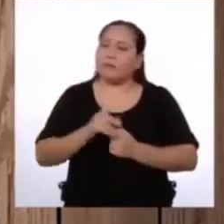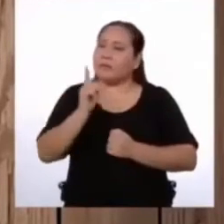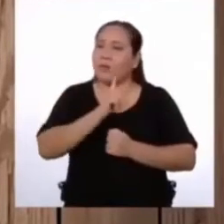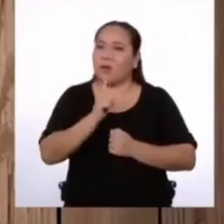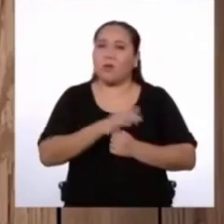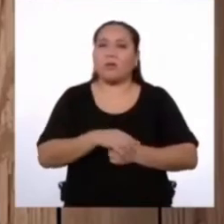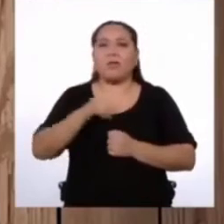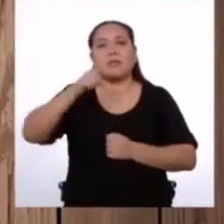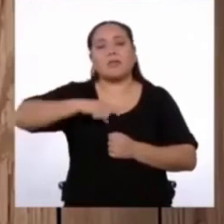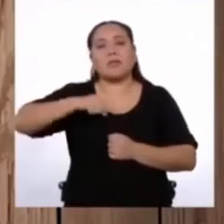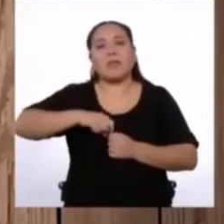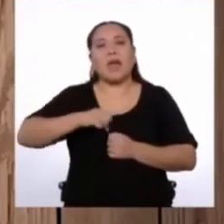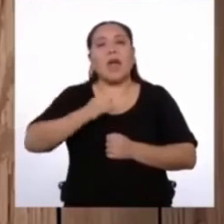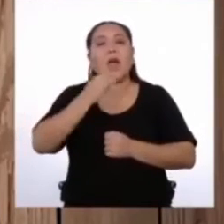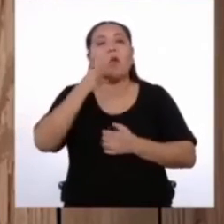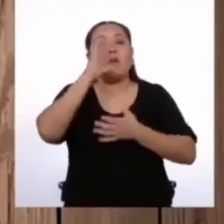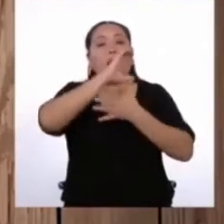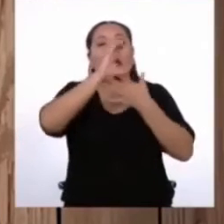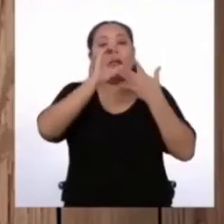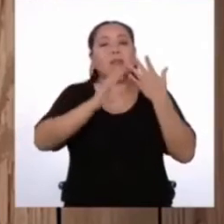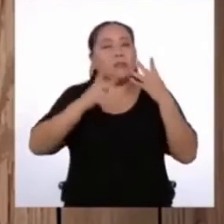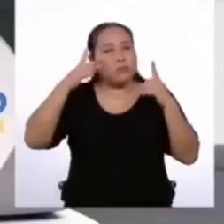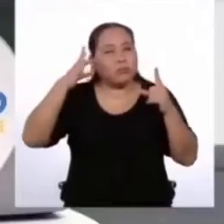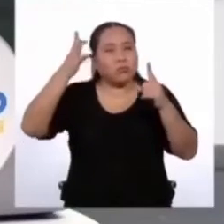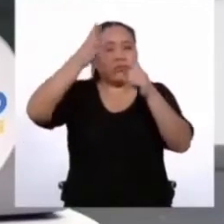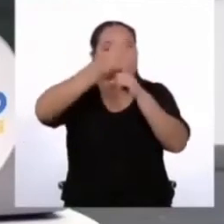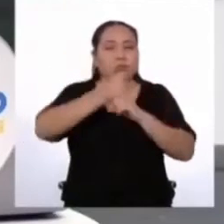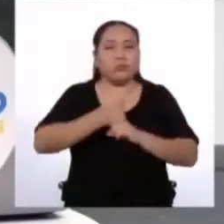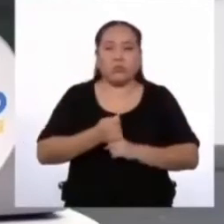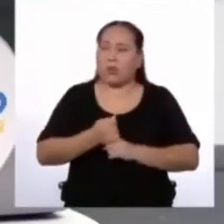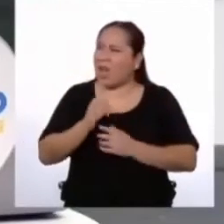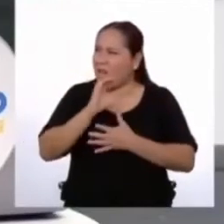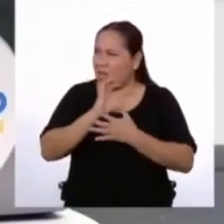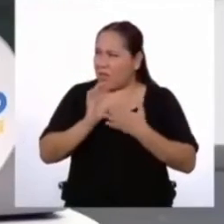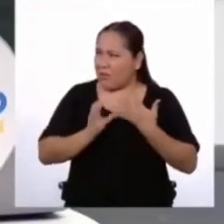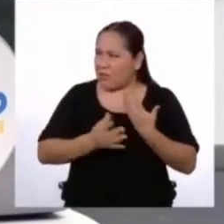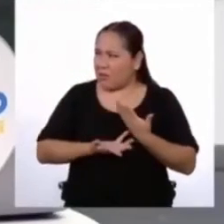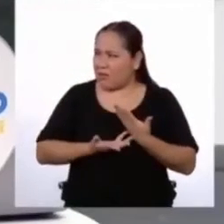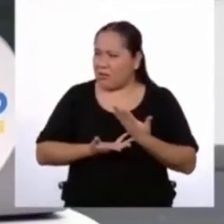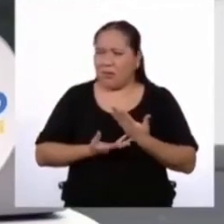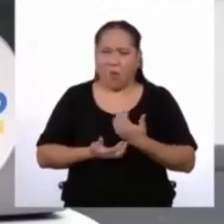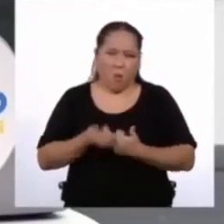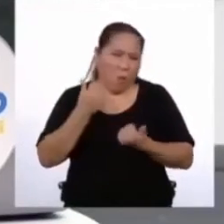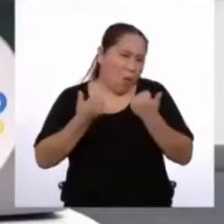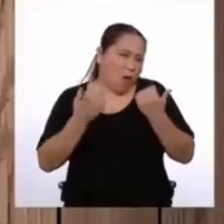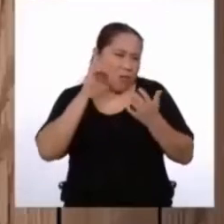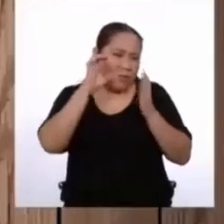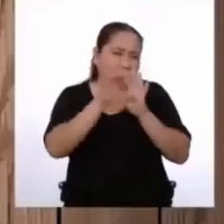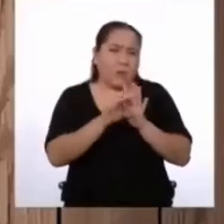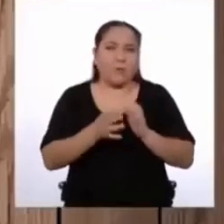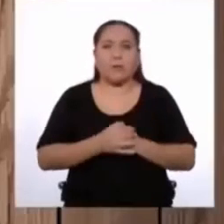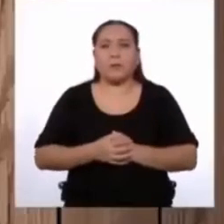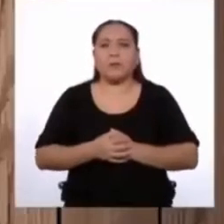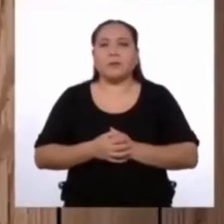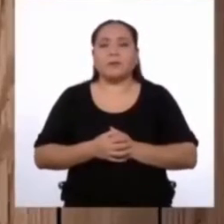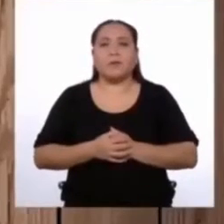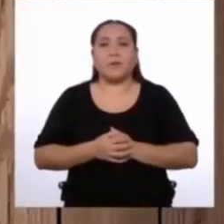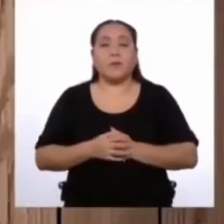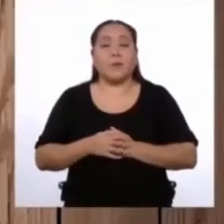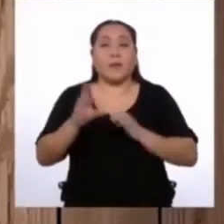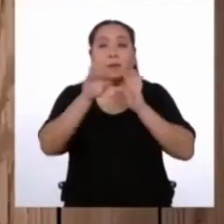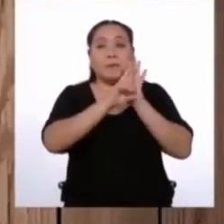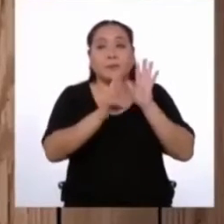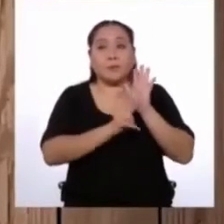cumplir ciertas características para que logre su finalidad. ¿Características? ¿Como cuáles, por ejemplo? A ver, los